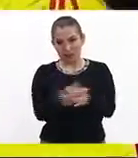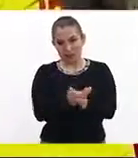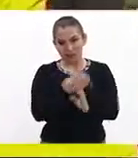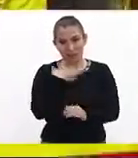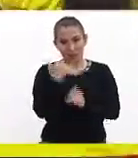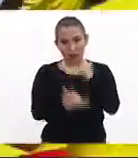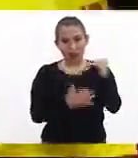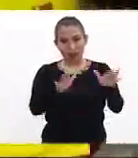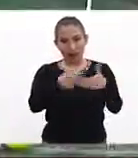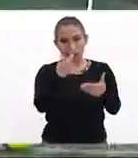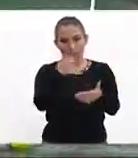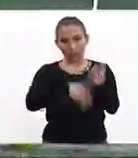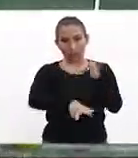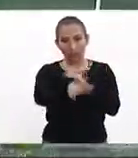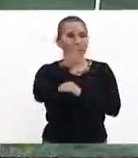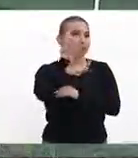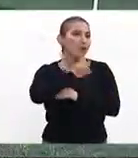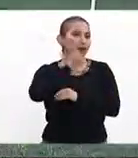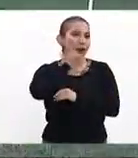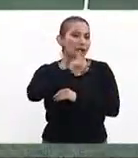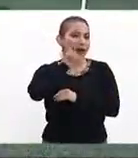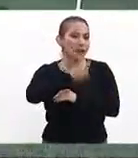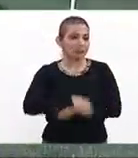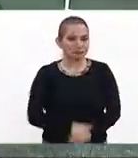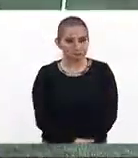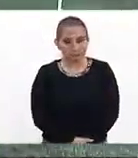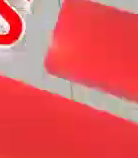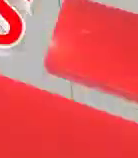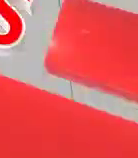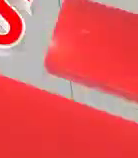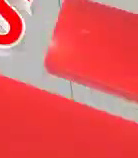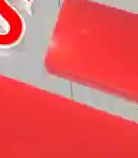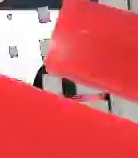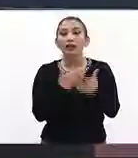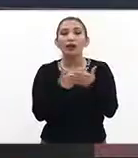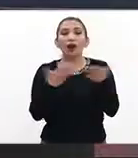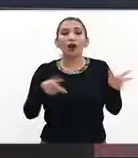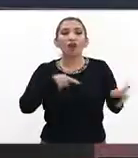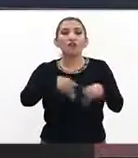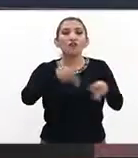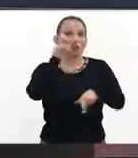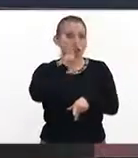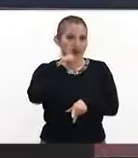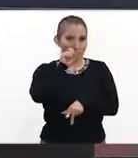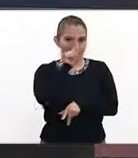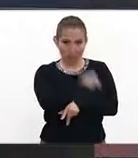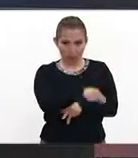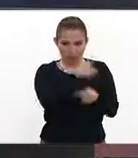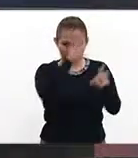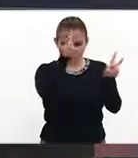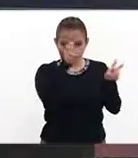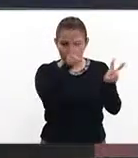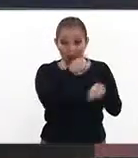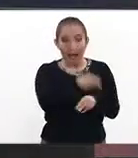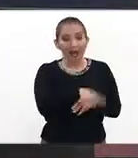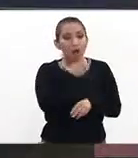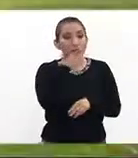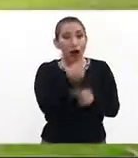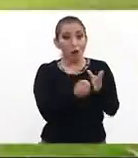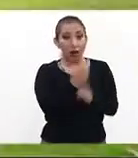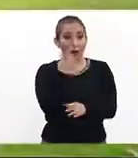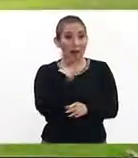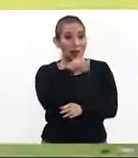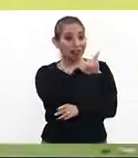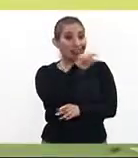del torneo clausura 2018 de la Liga MX femenil y continuamos hablando del fútbol femenino, porque pues una nueva